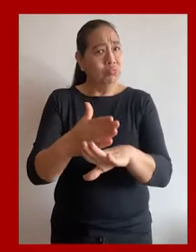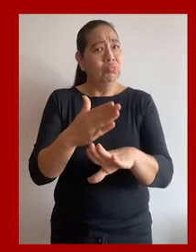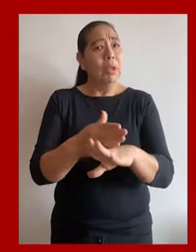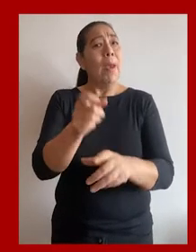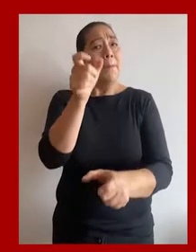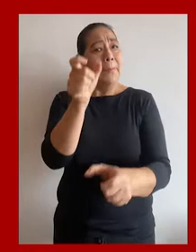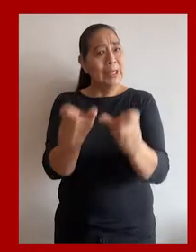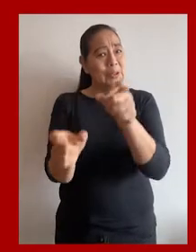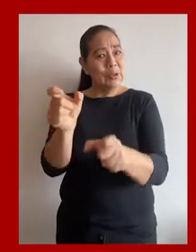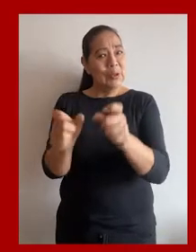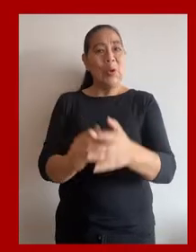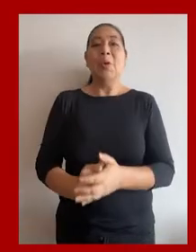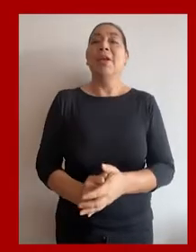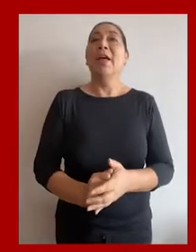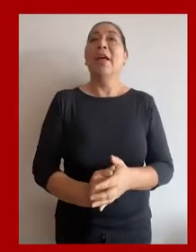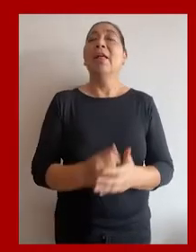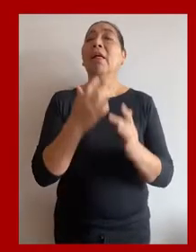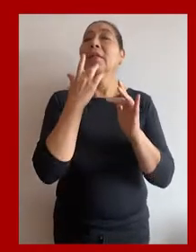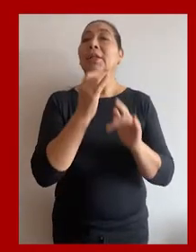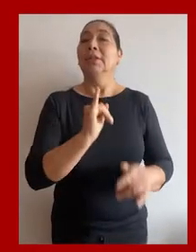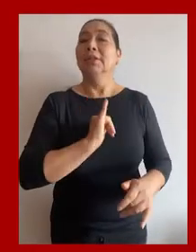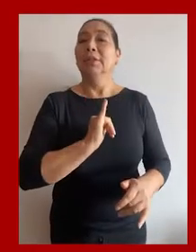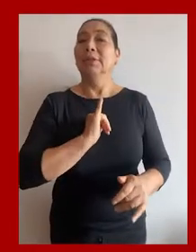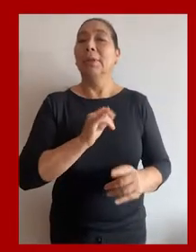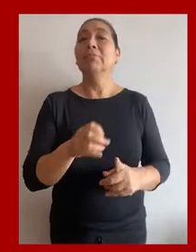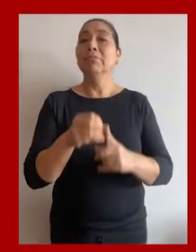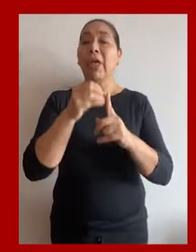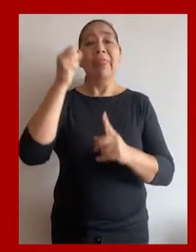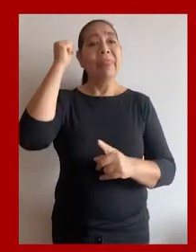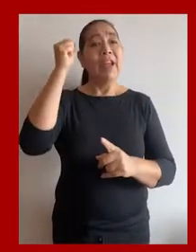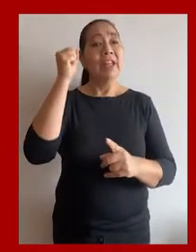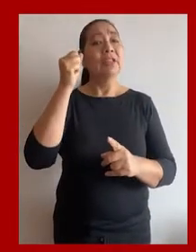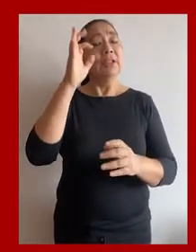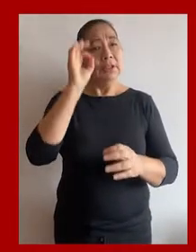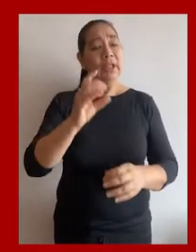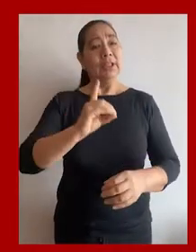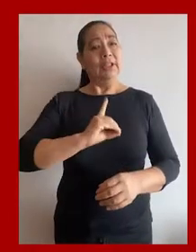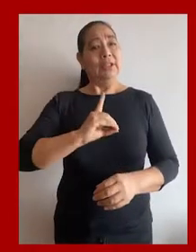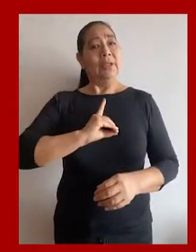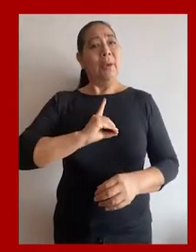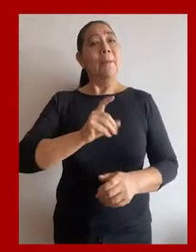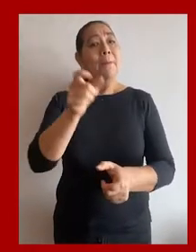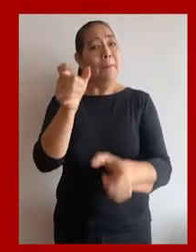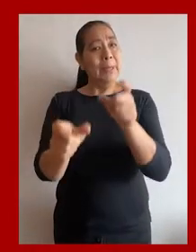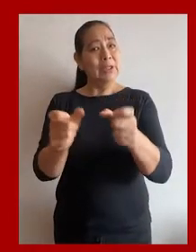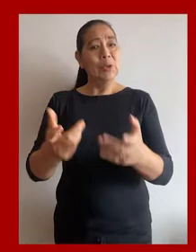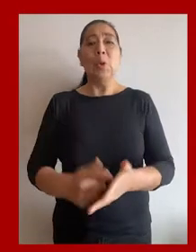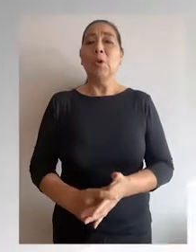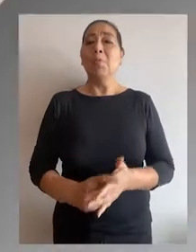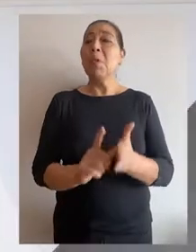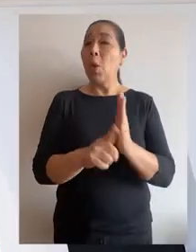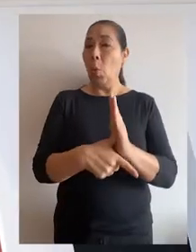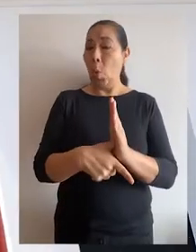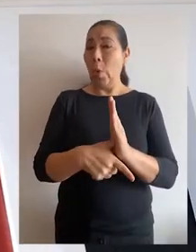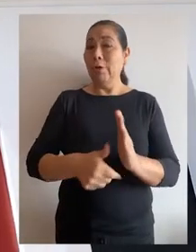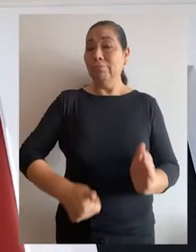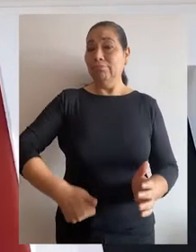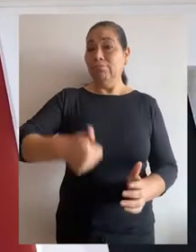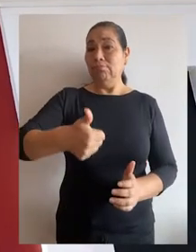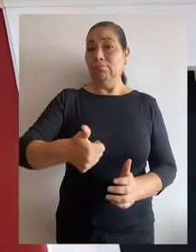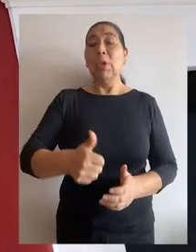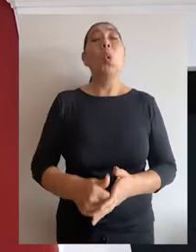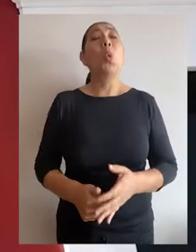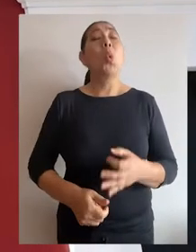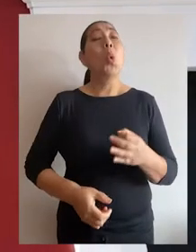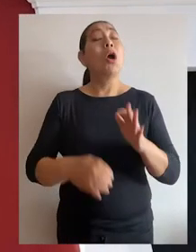libre desarrollo de la personalidad, el de identidad y del principio derecho de dignidad humana. Luego, la titular del